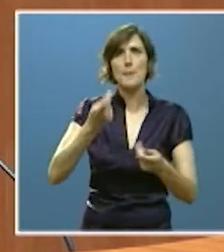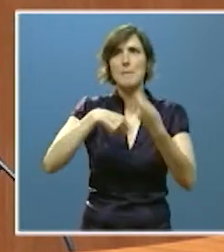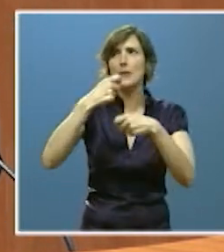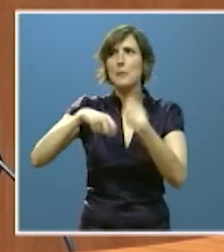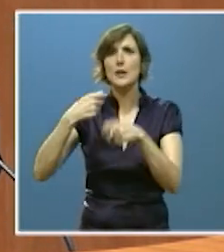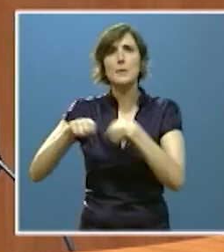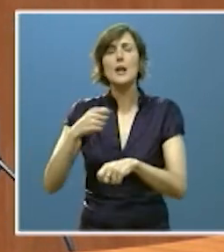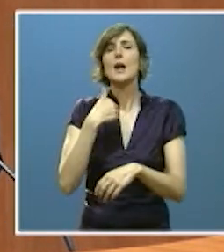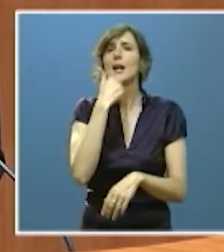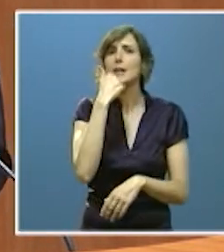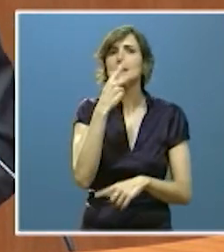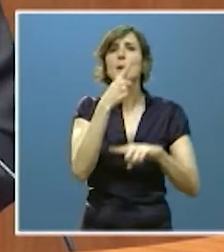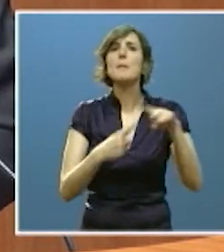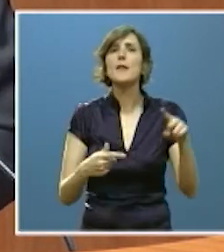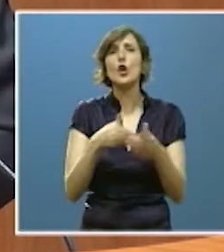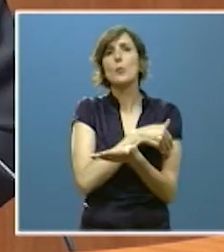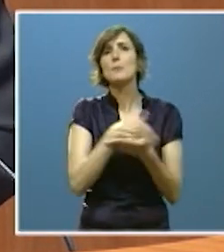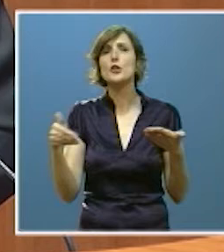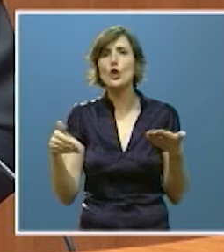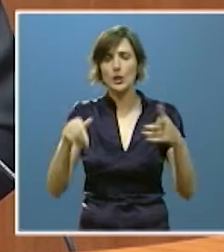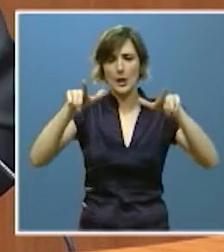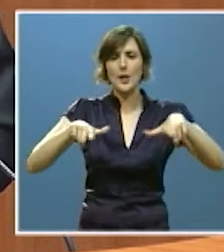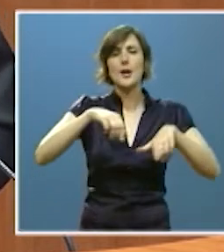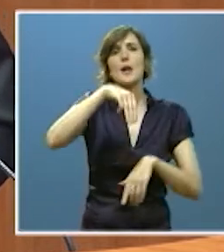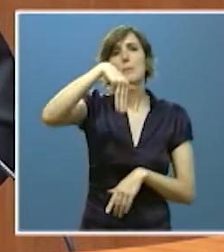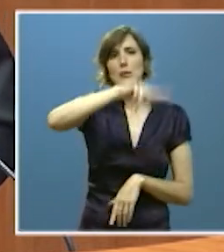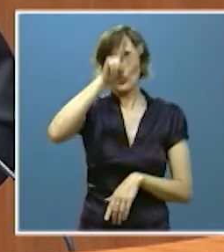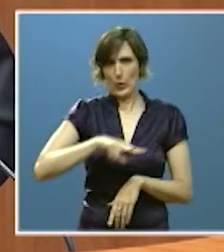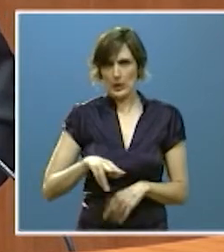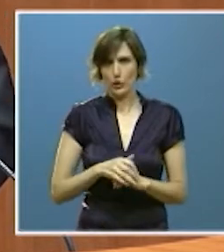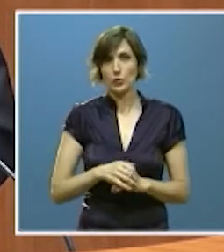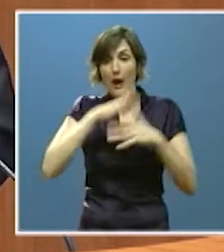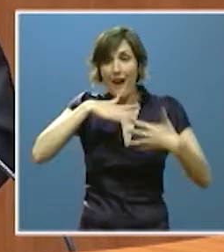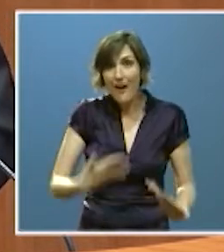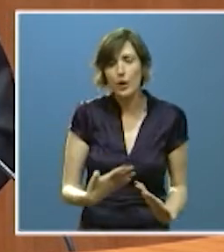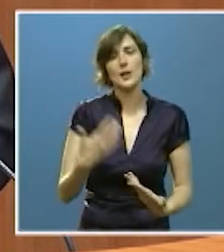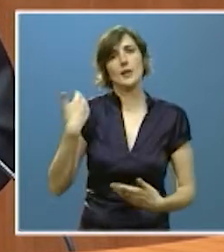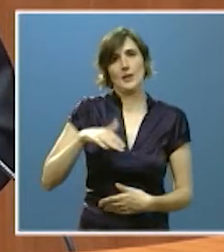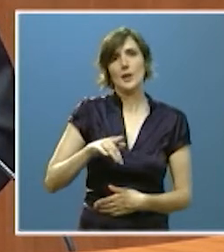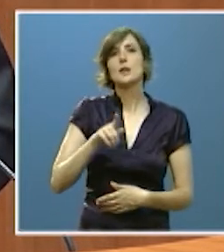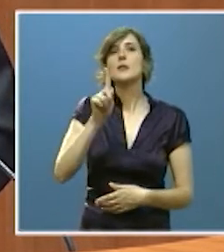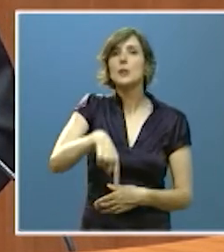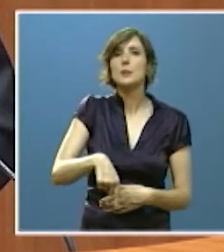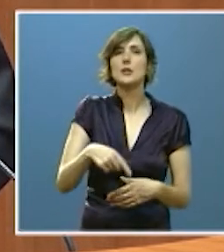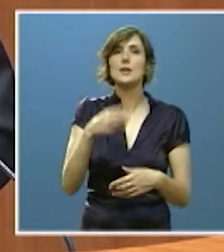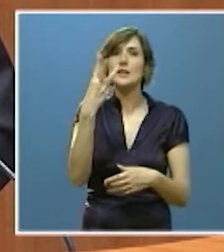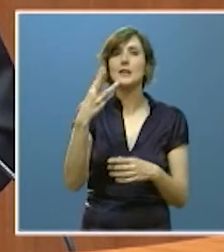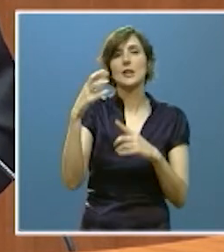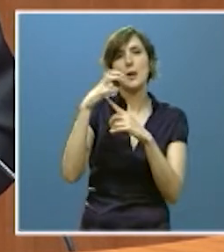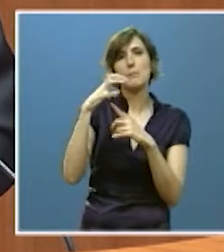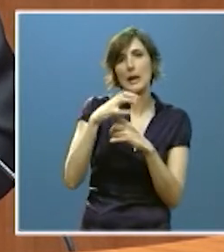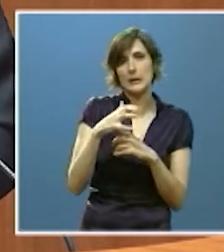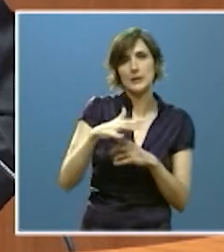de casi medio millón de metros cuadrados. Además, en este momento estamos desarrollando tres parques de